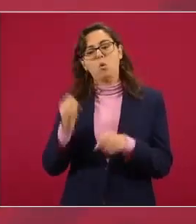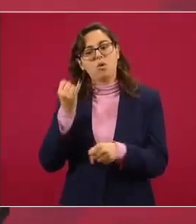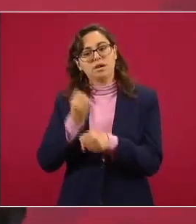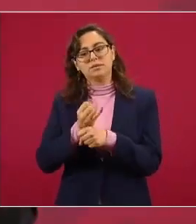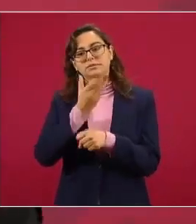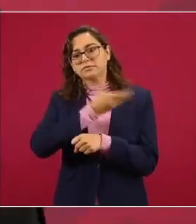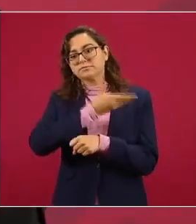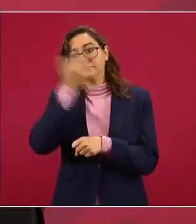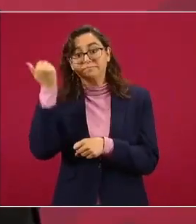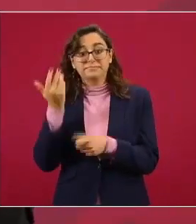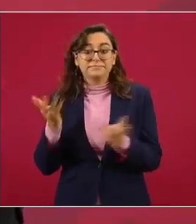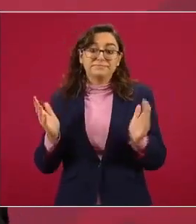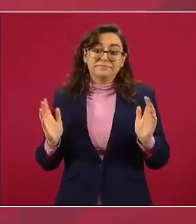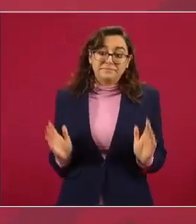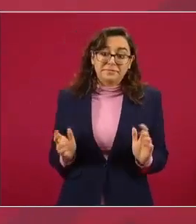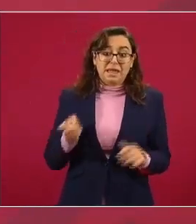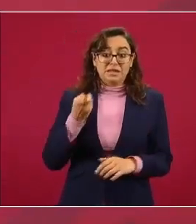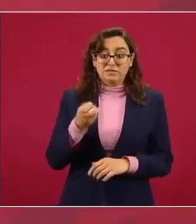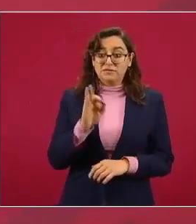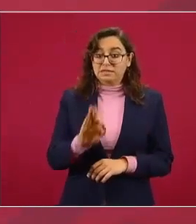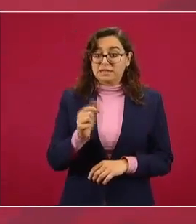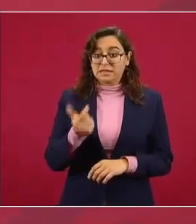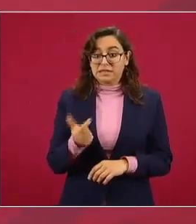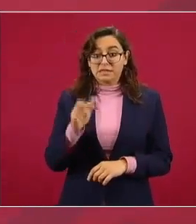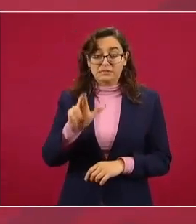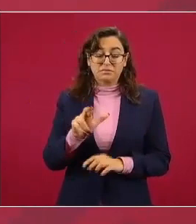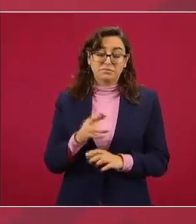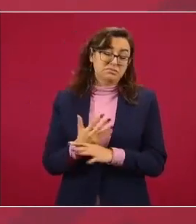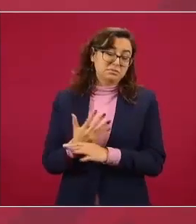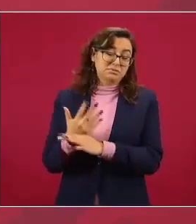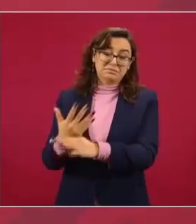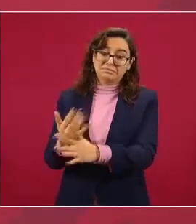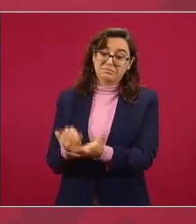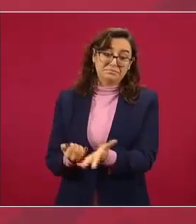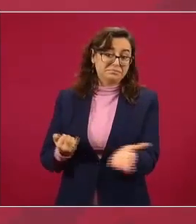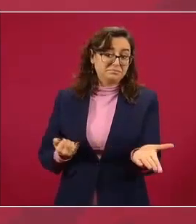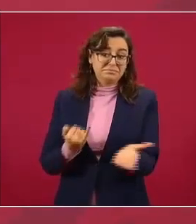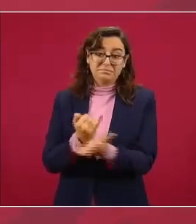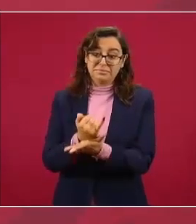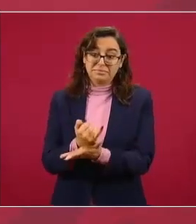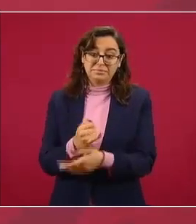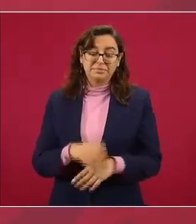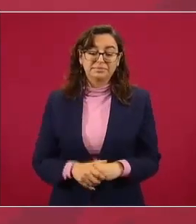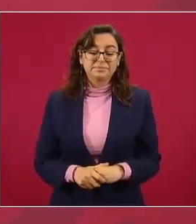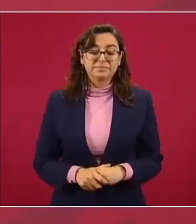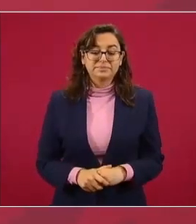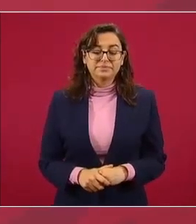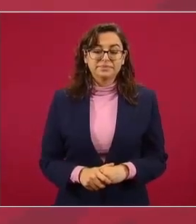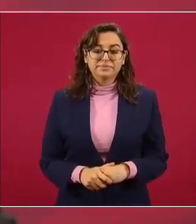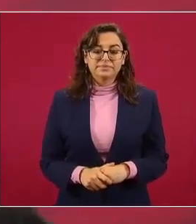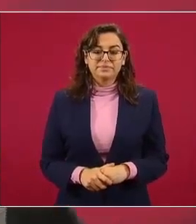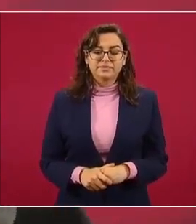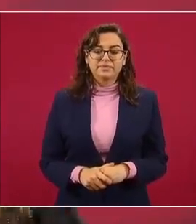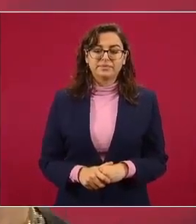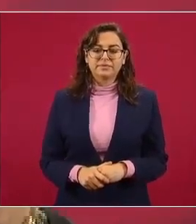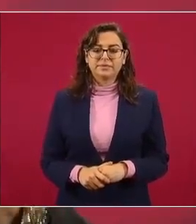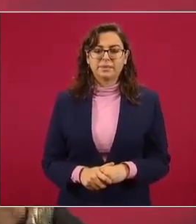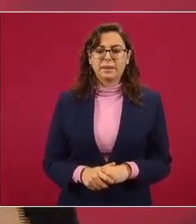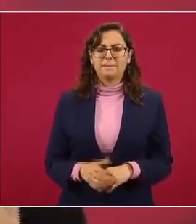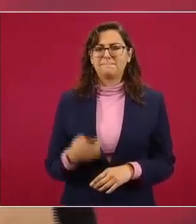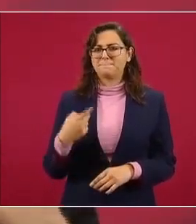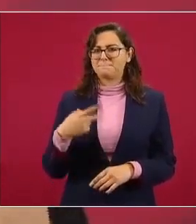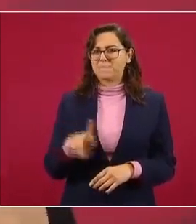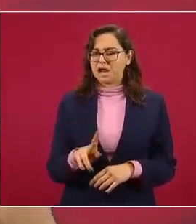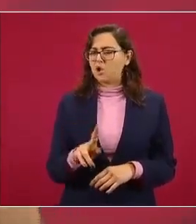la República pero en esencia la cuestión aquí es si vamos a mantener la